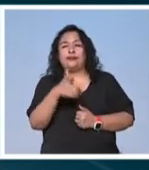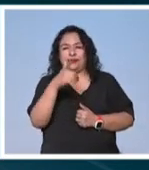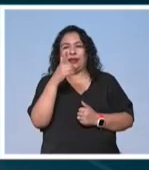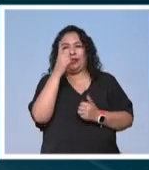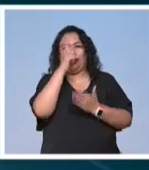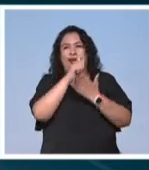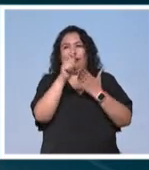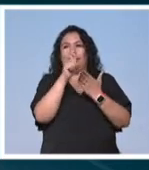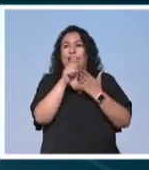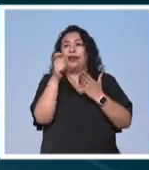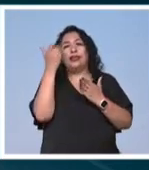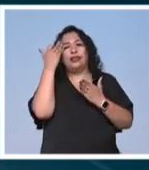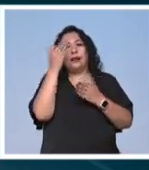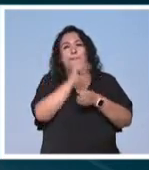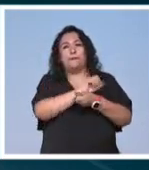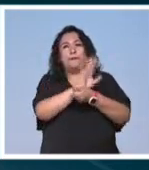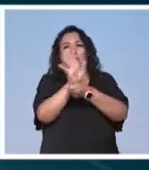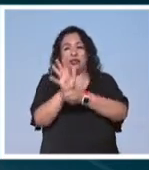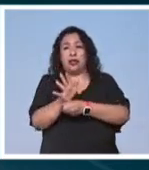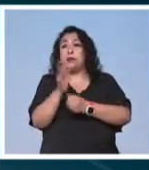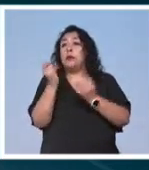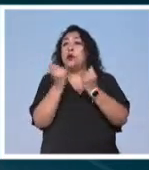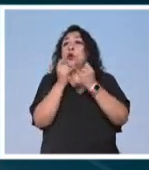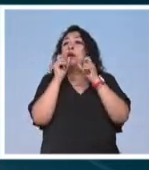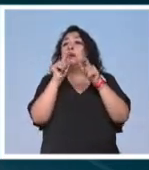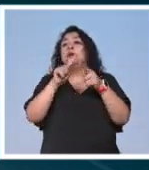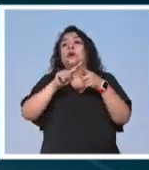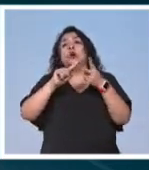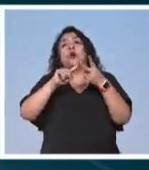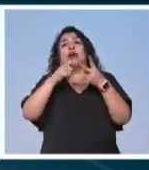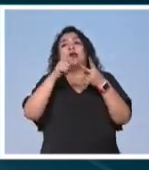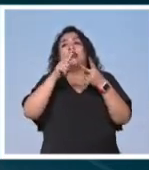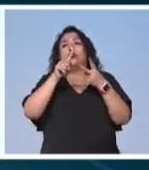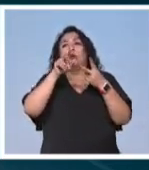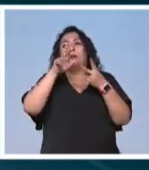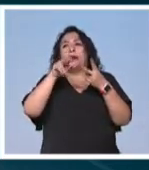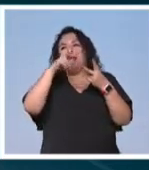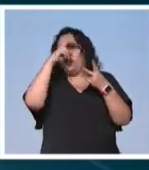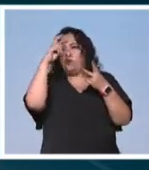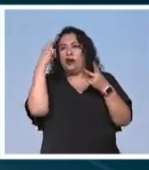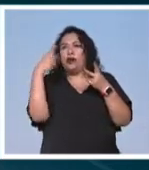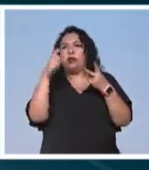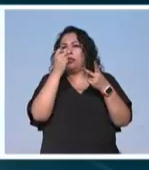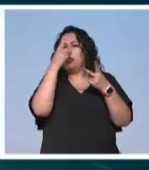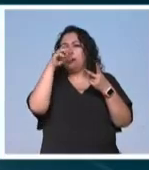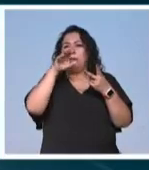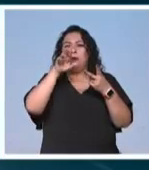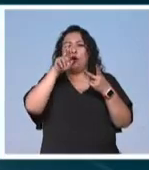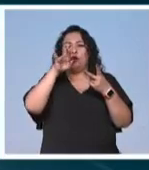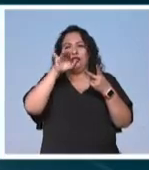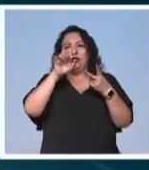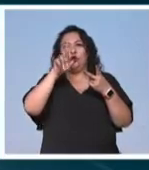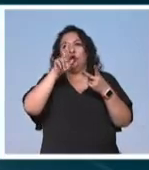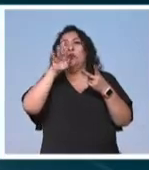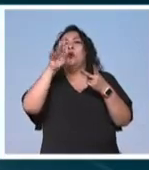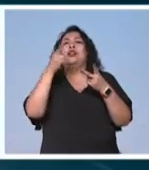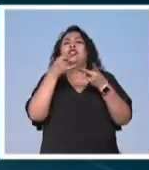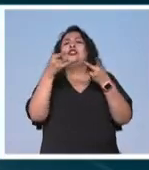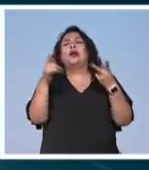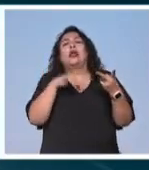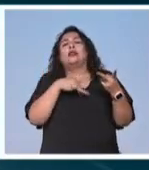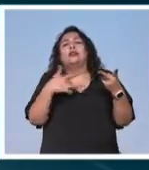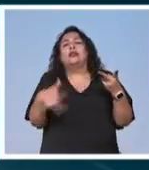obra fue producida durante la pandemia, al igual que Gatuperio Veraniego de Mauricio Romualdo Ávila, que narra una historia